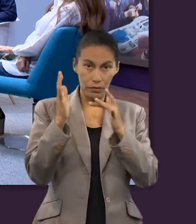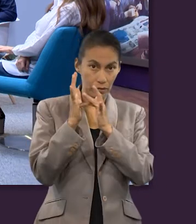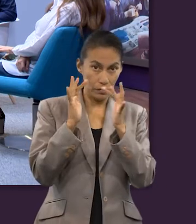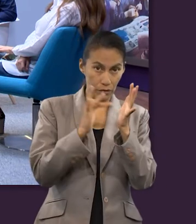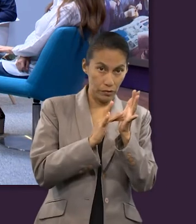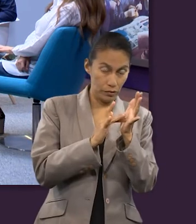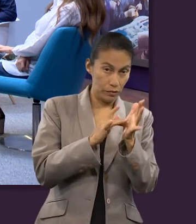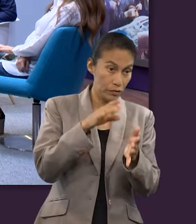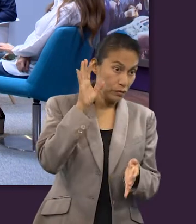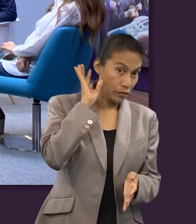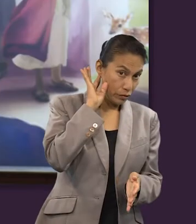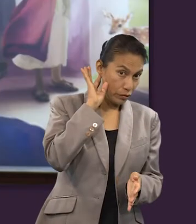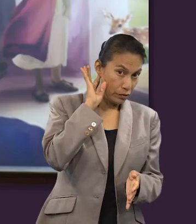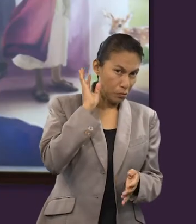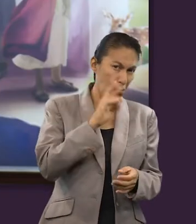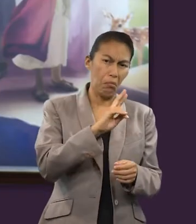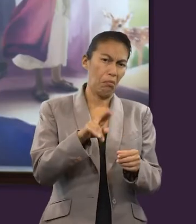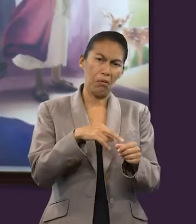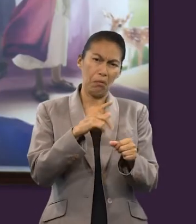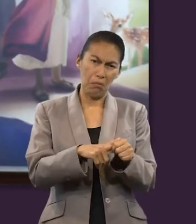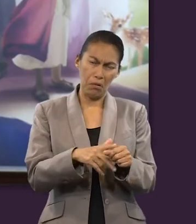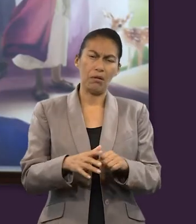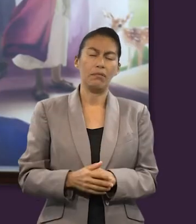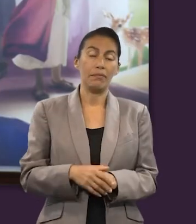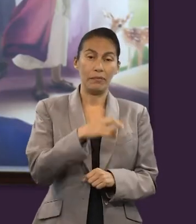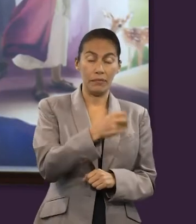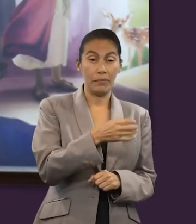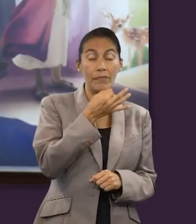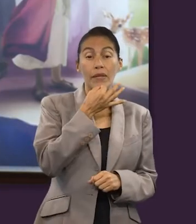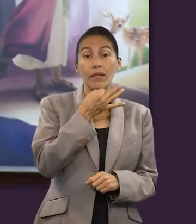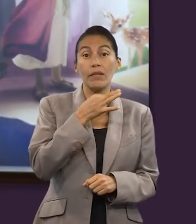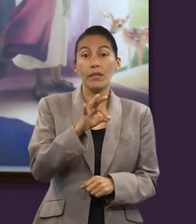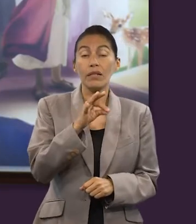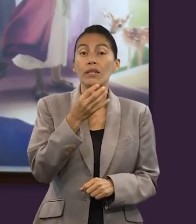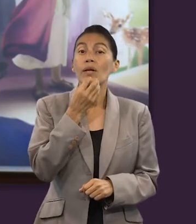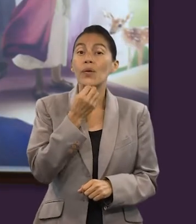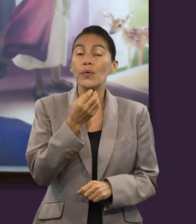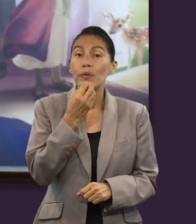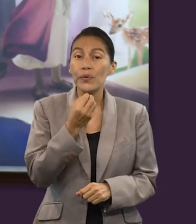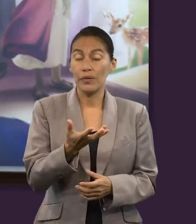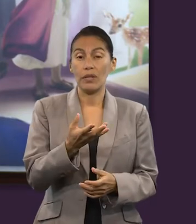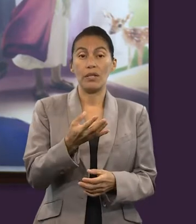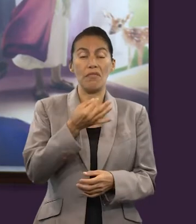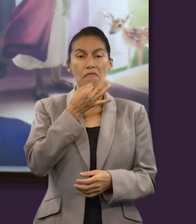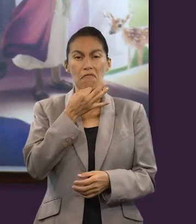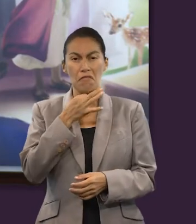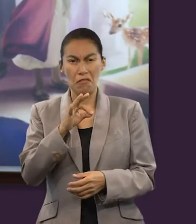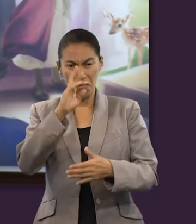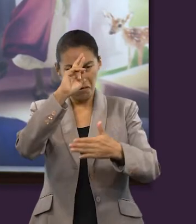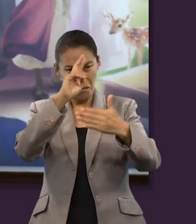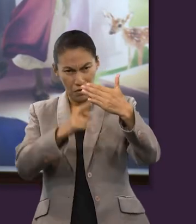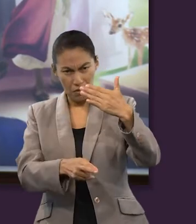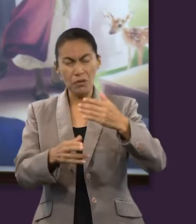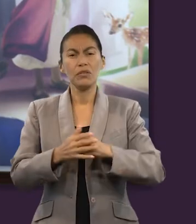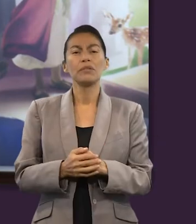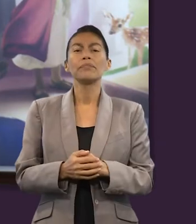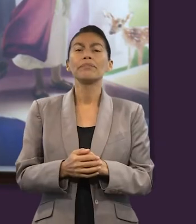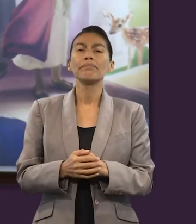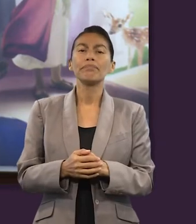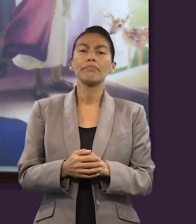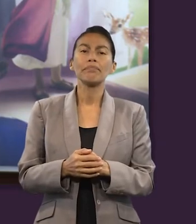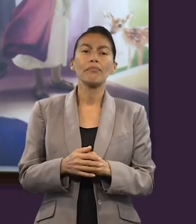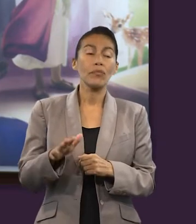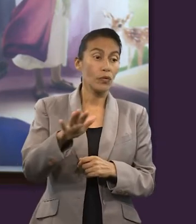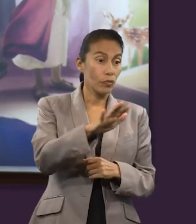era algo muy común porque era una fiesta judía, era una fiesta religiosa relacionada